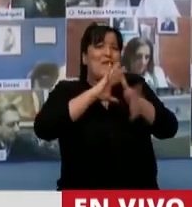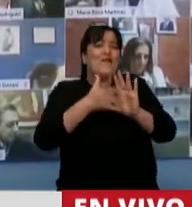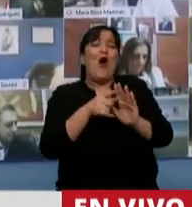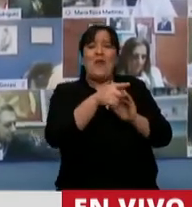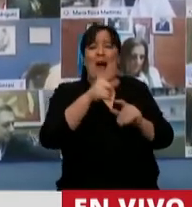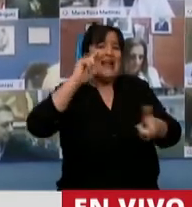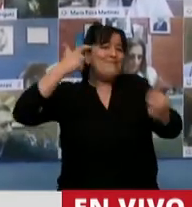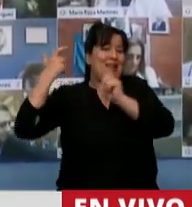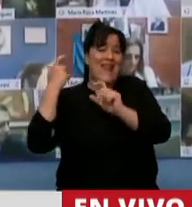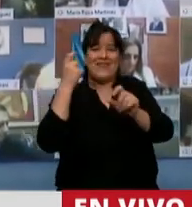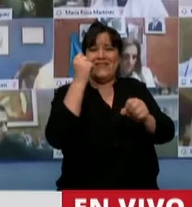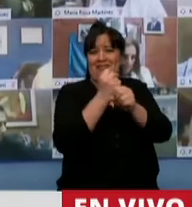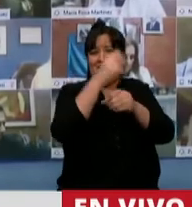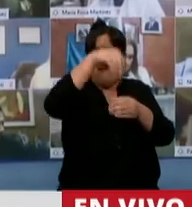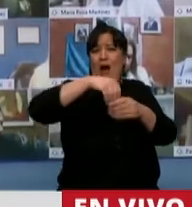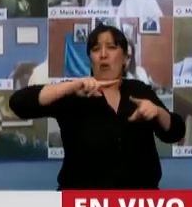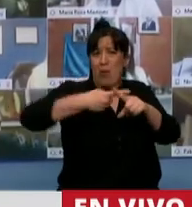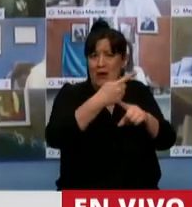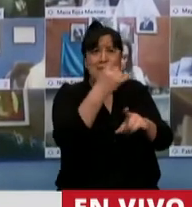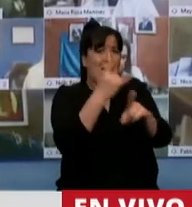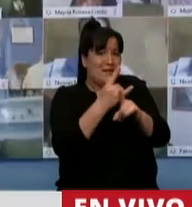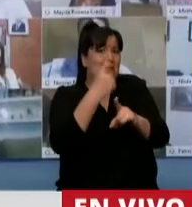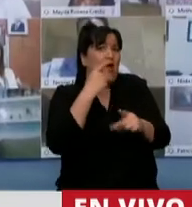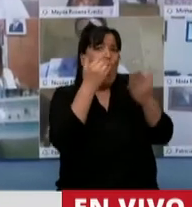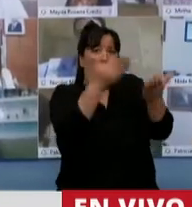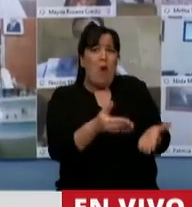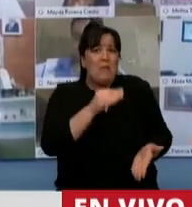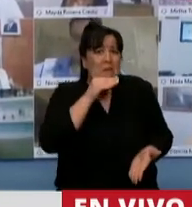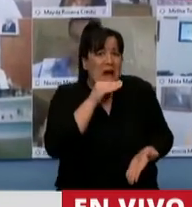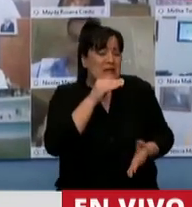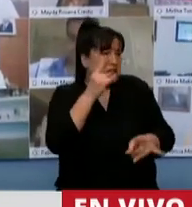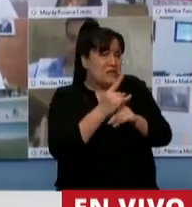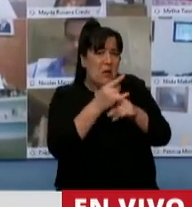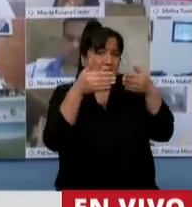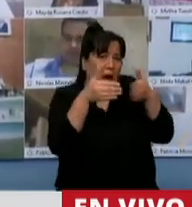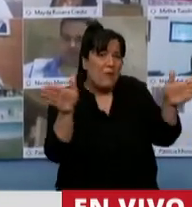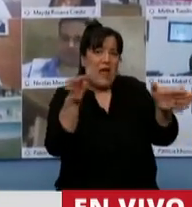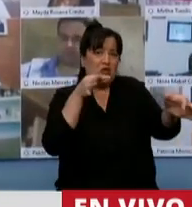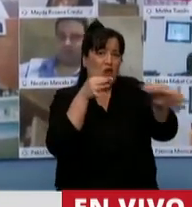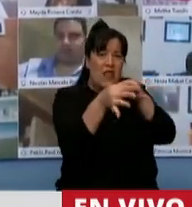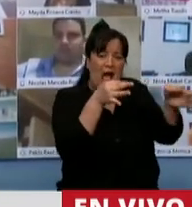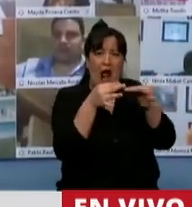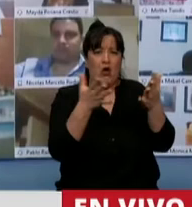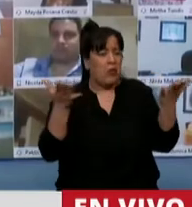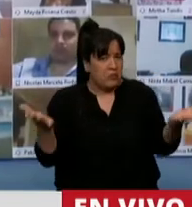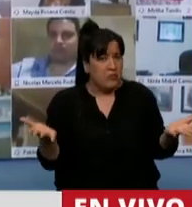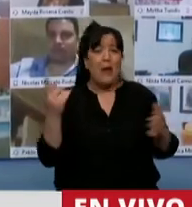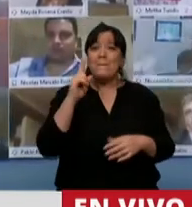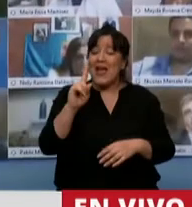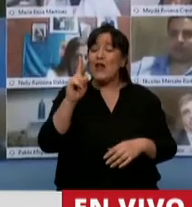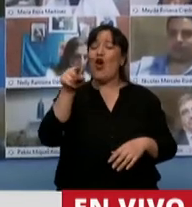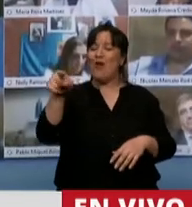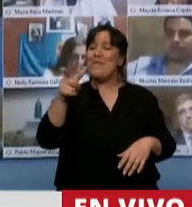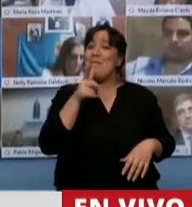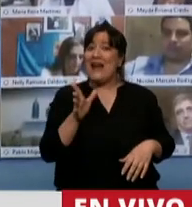ha demostrado en ese sentido que ha sido un hombre de diálogo permanente. En el caso de Cristina tienen un problema